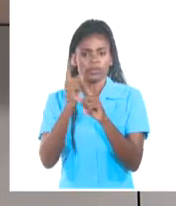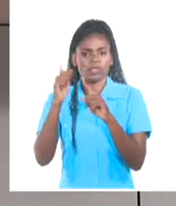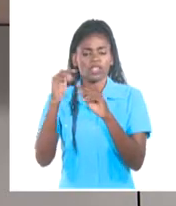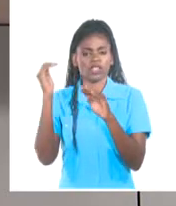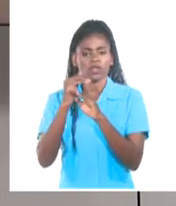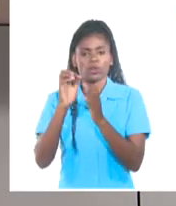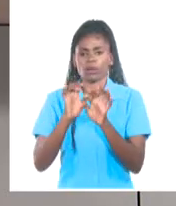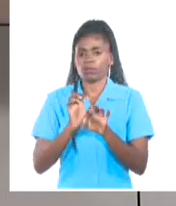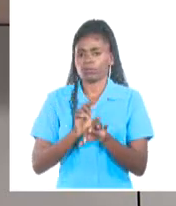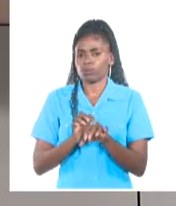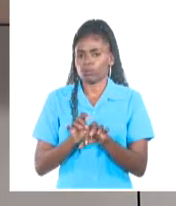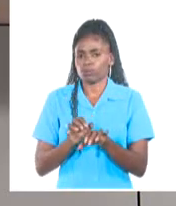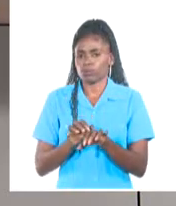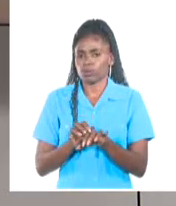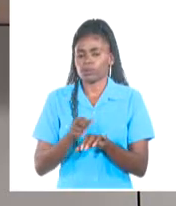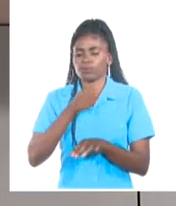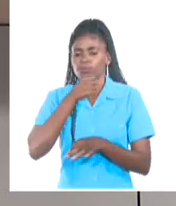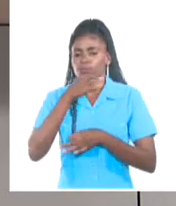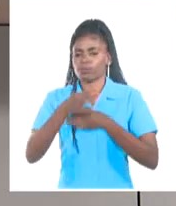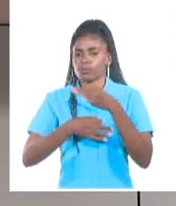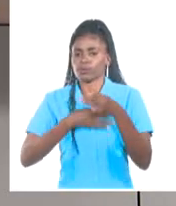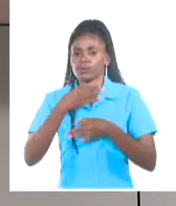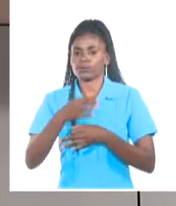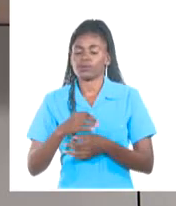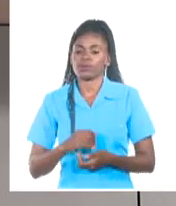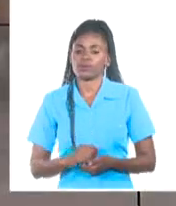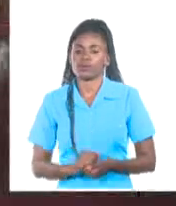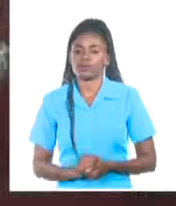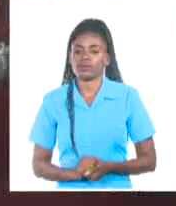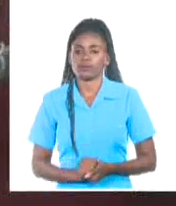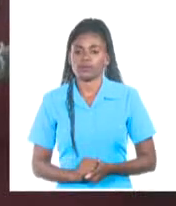digitales. La colega Aimea Margos tiene los detalles.